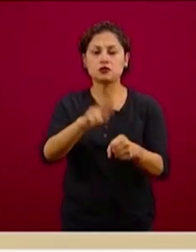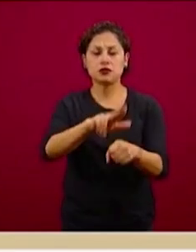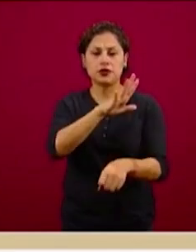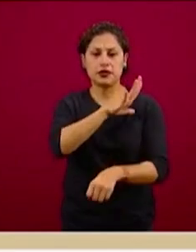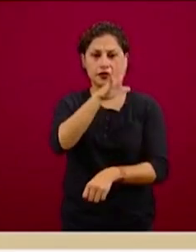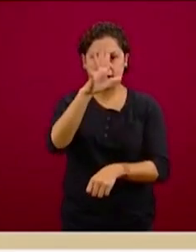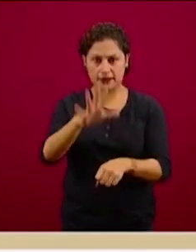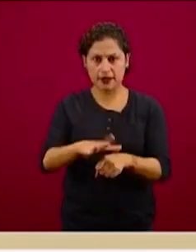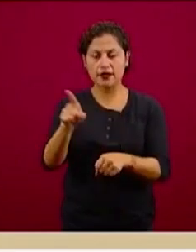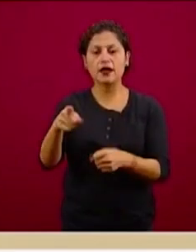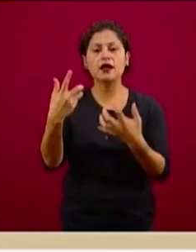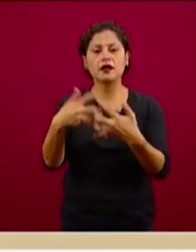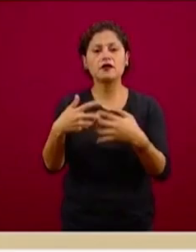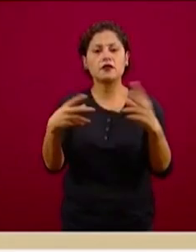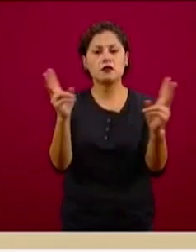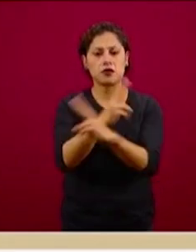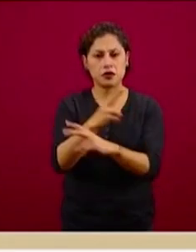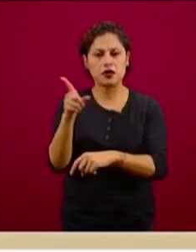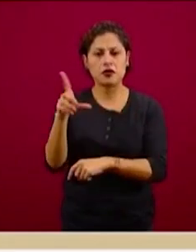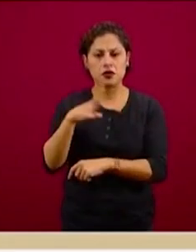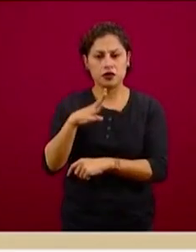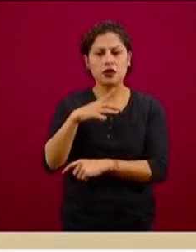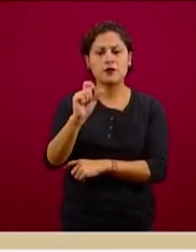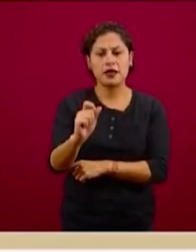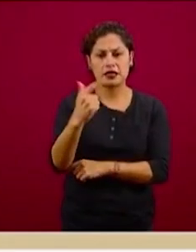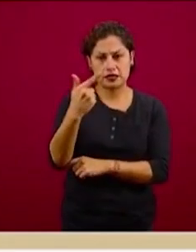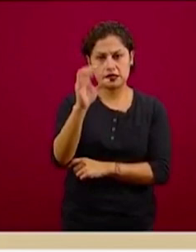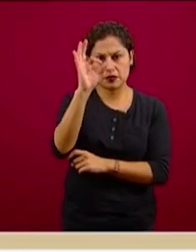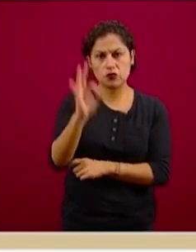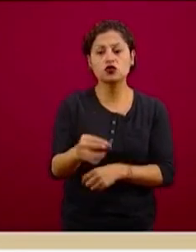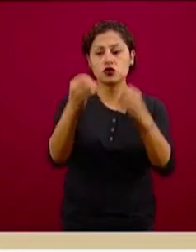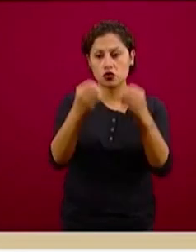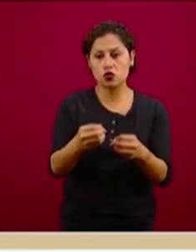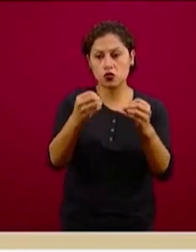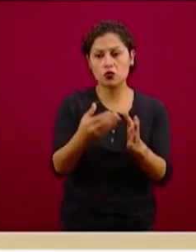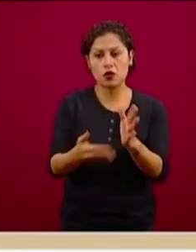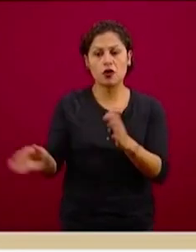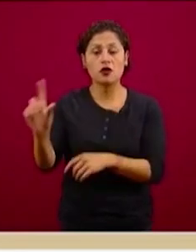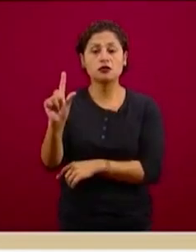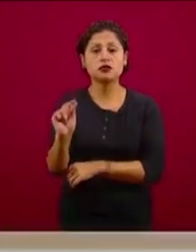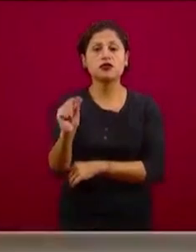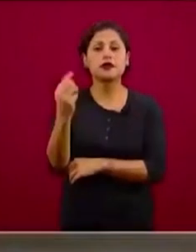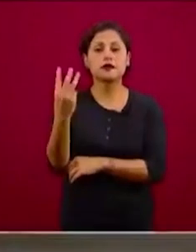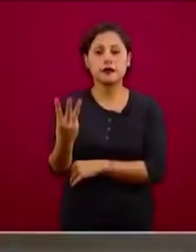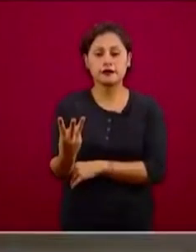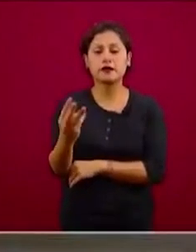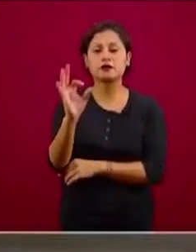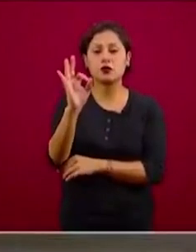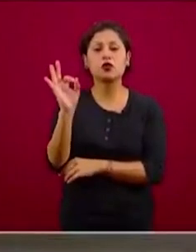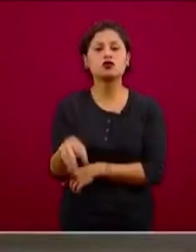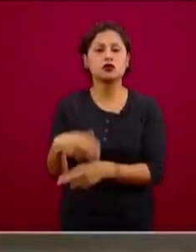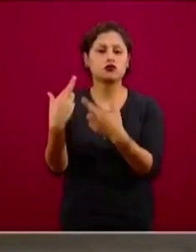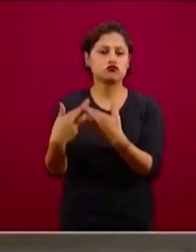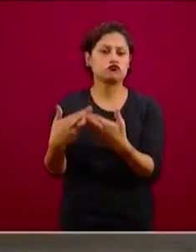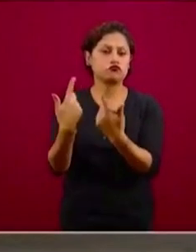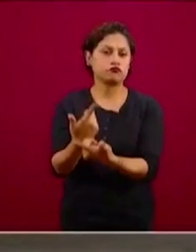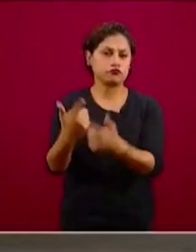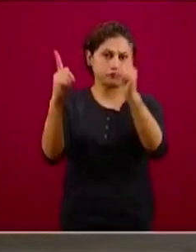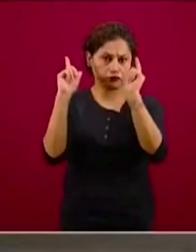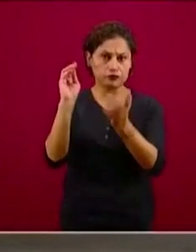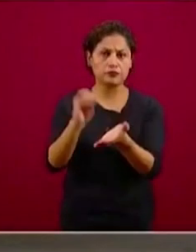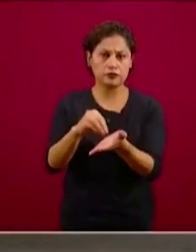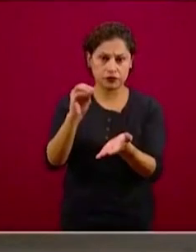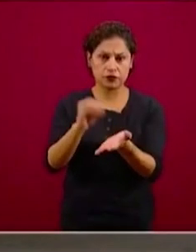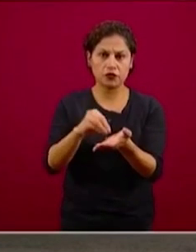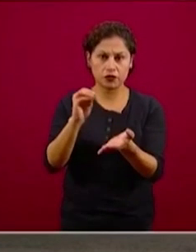27 por ciento están ocupadas y el 73 por ciento de la Ciudad de México todavía por ocuparse, todavía disponible para